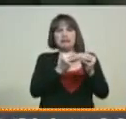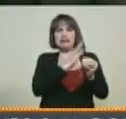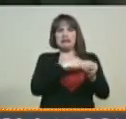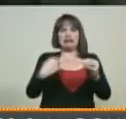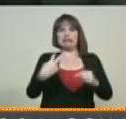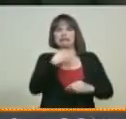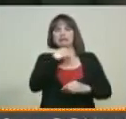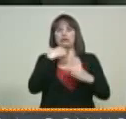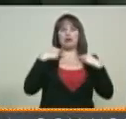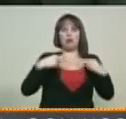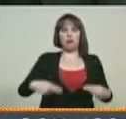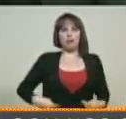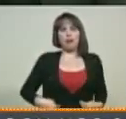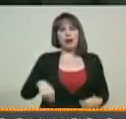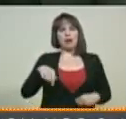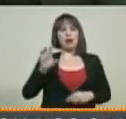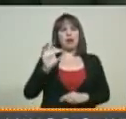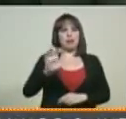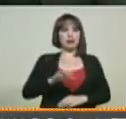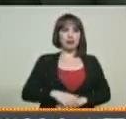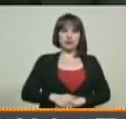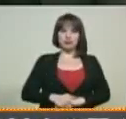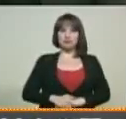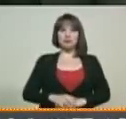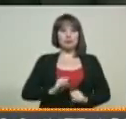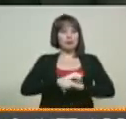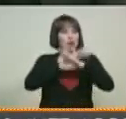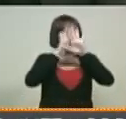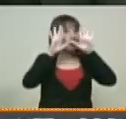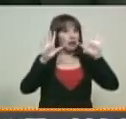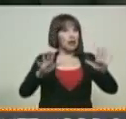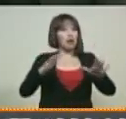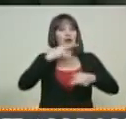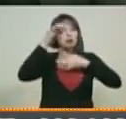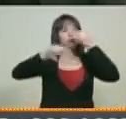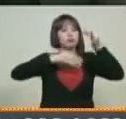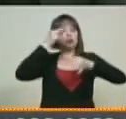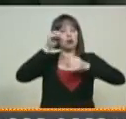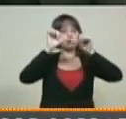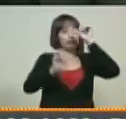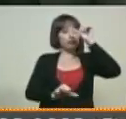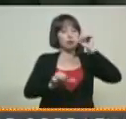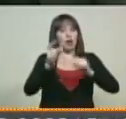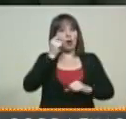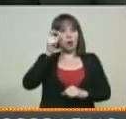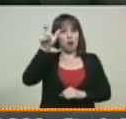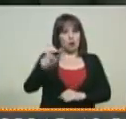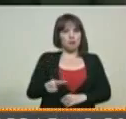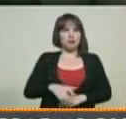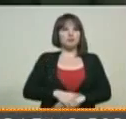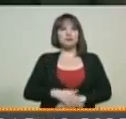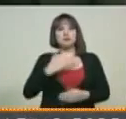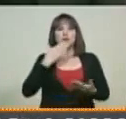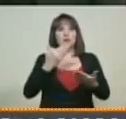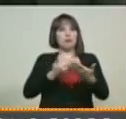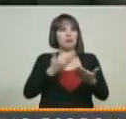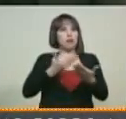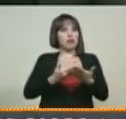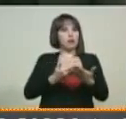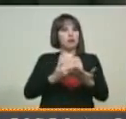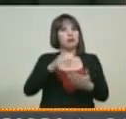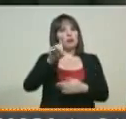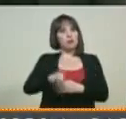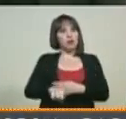crisis humanitaria en nuestra patria. Fue muy claro este representante y al mismo tiempo hemos pedido que transmita